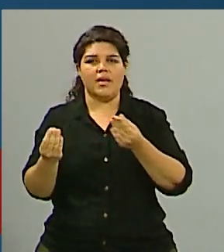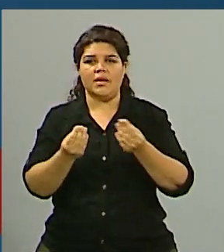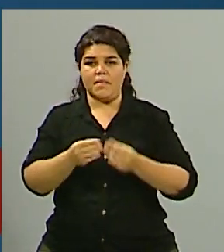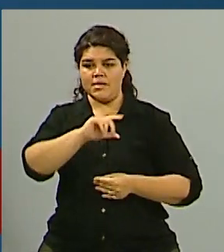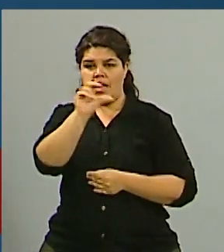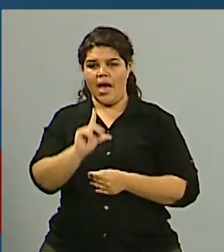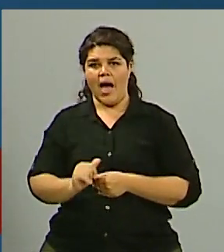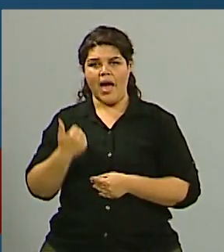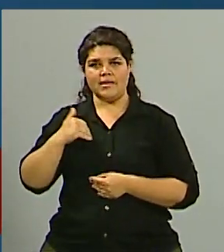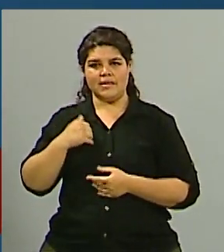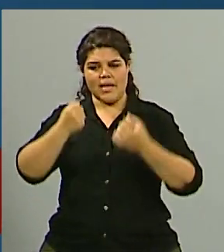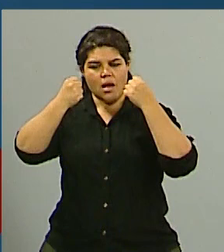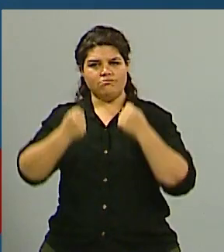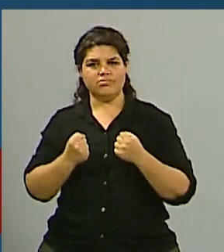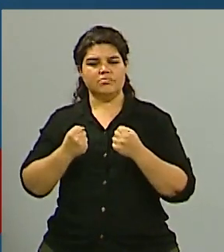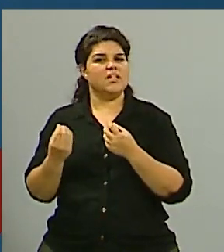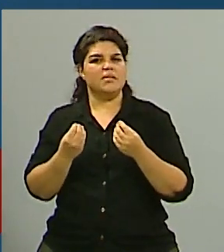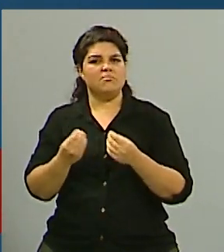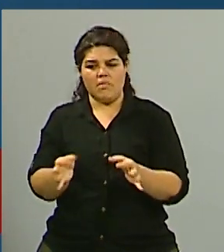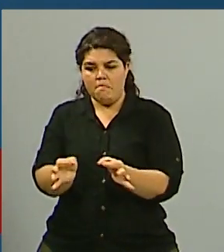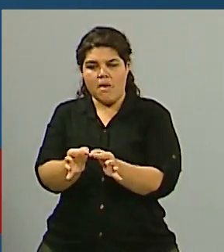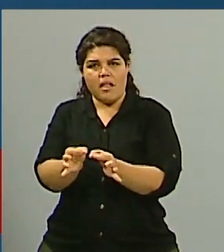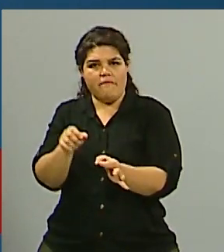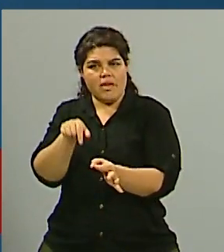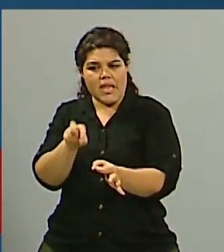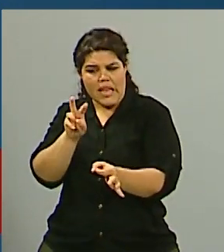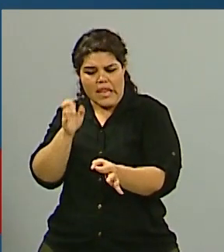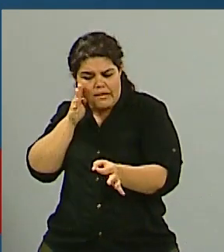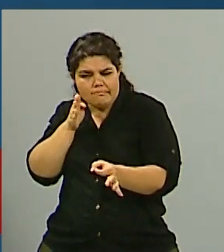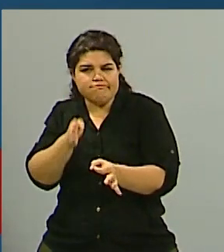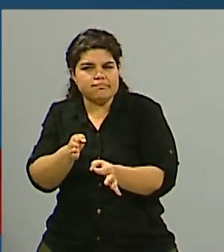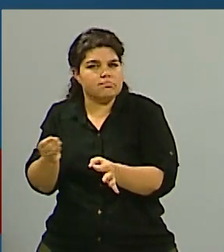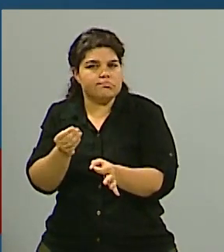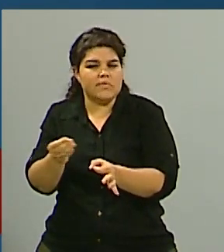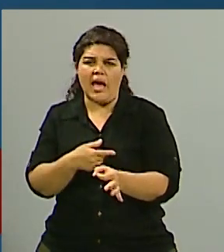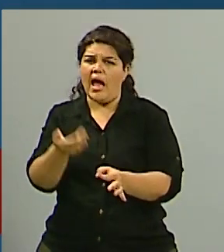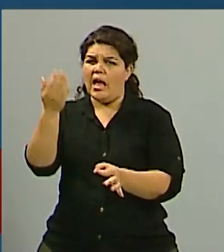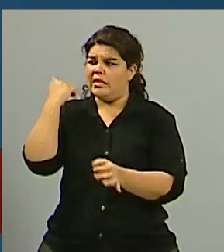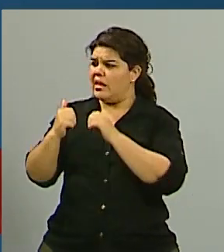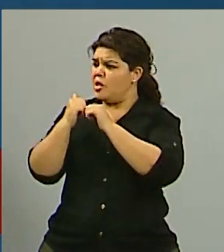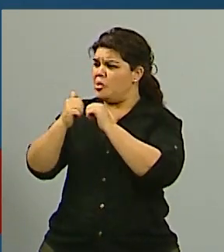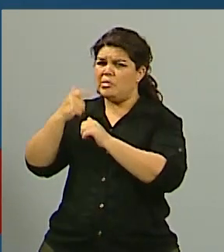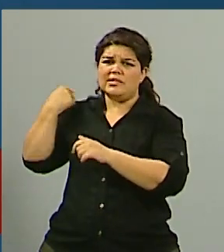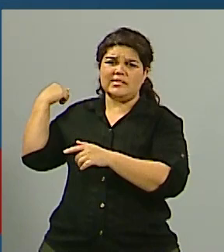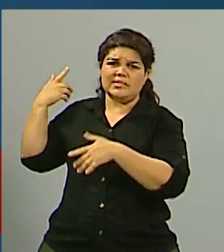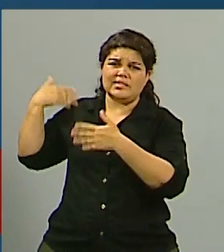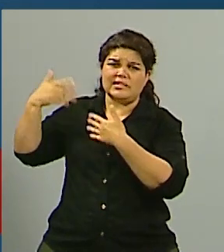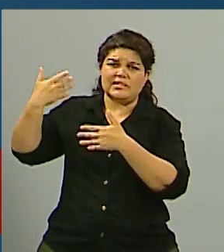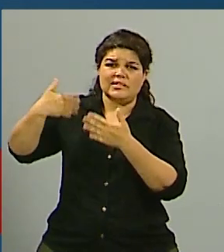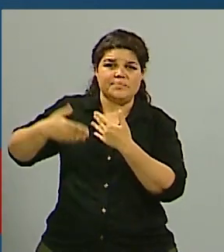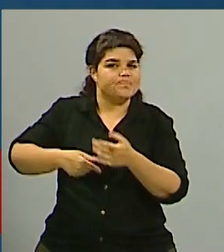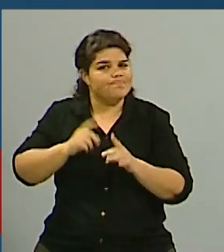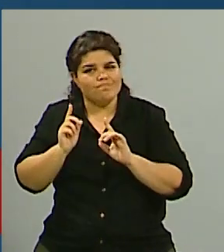causa, esta cuestión Malvinas que tiene obviamente, que es un reclamo histórico para nuestro país pero que